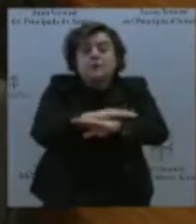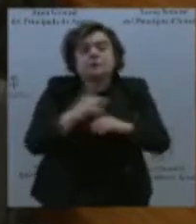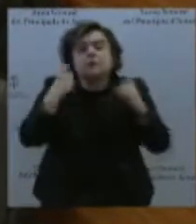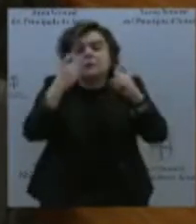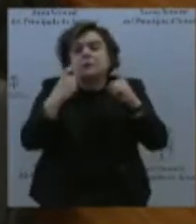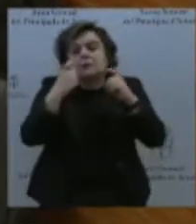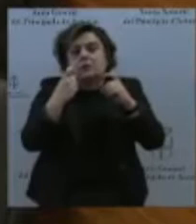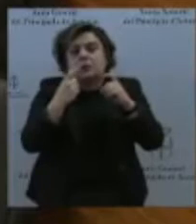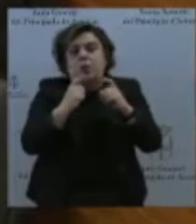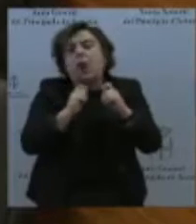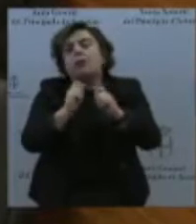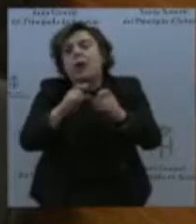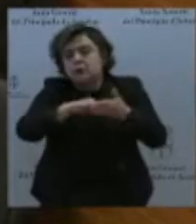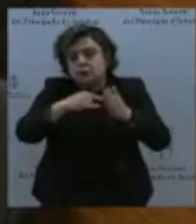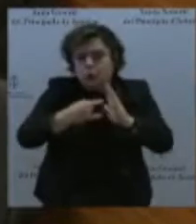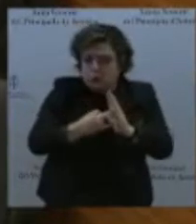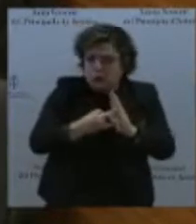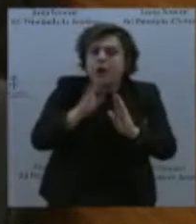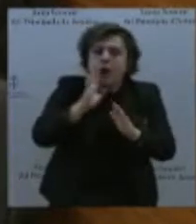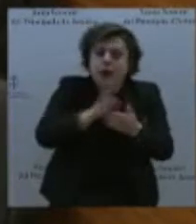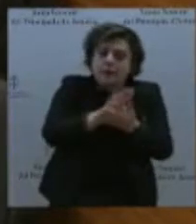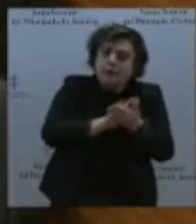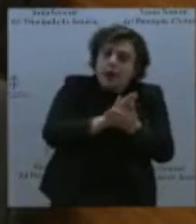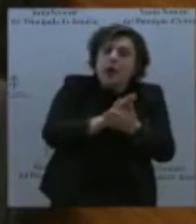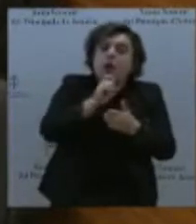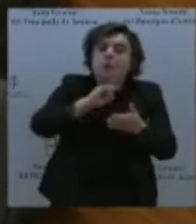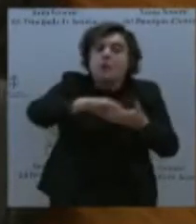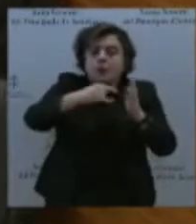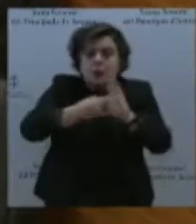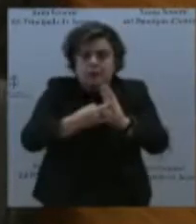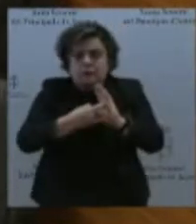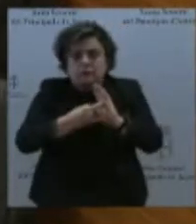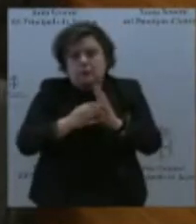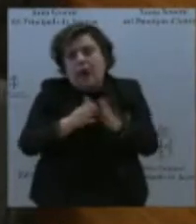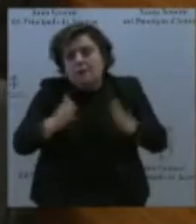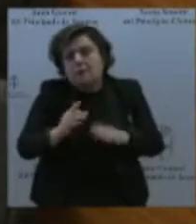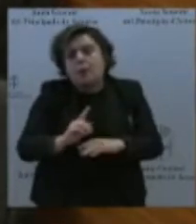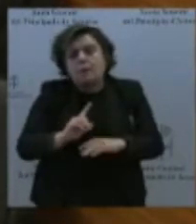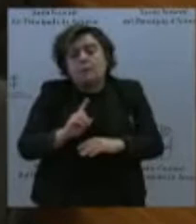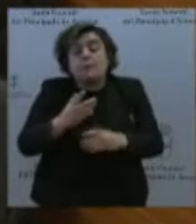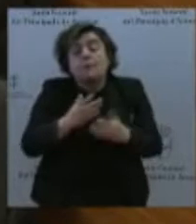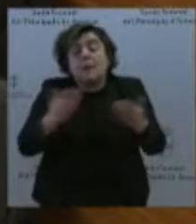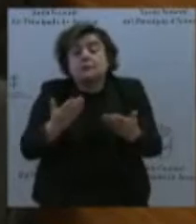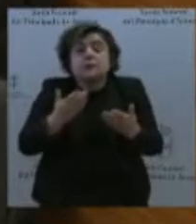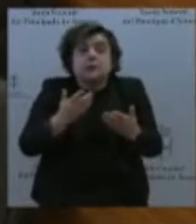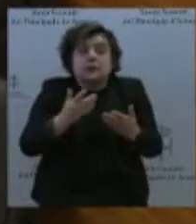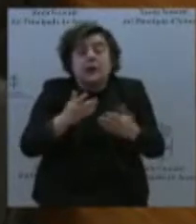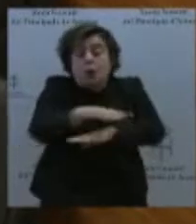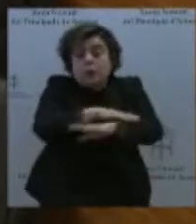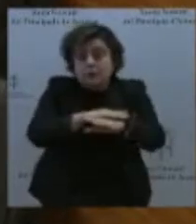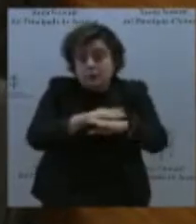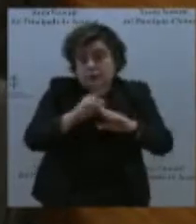a través de un proyecto más amplio del Gobierno del Principado. Se trata de mejorar el transporte con la creación de una red regular en el medio rural,